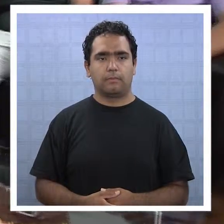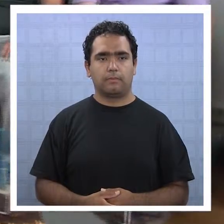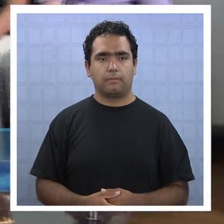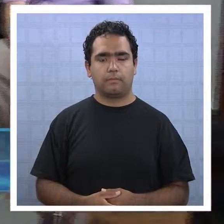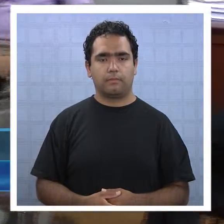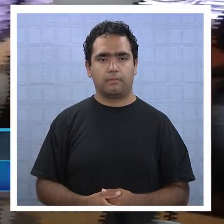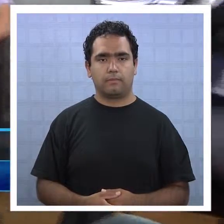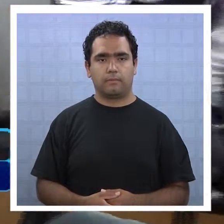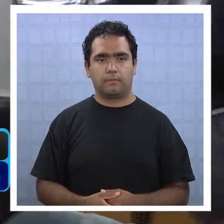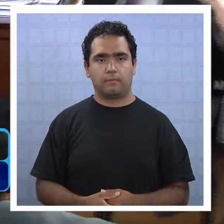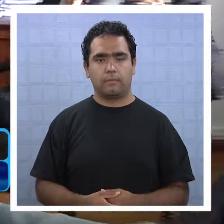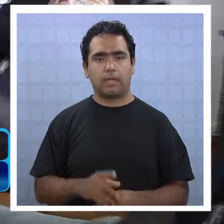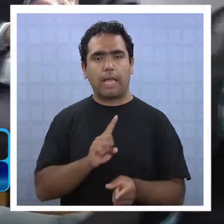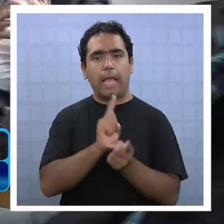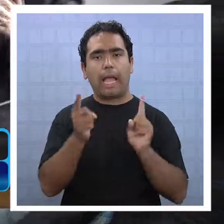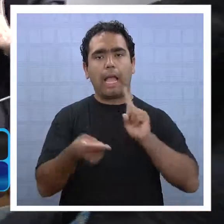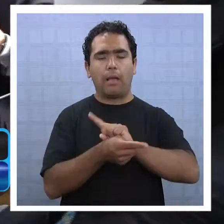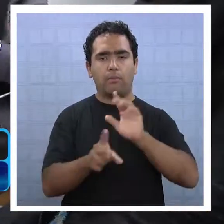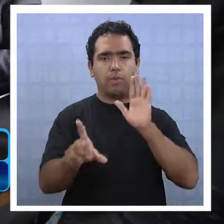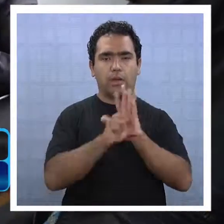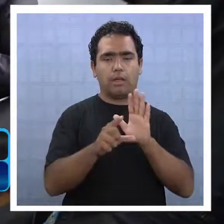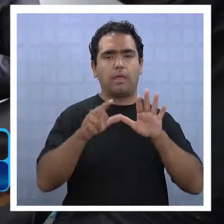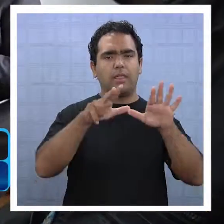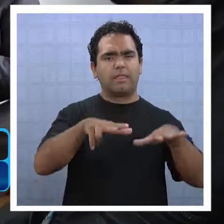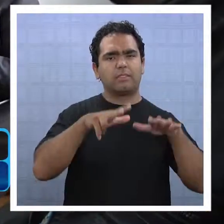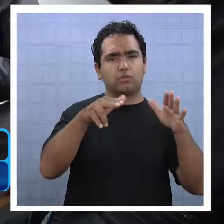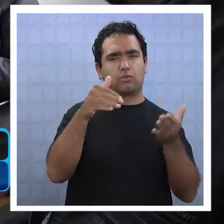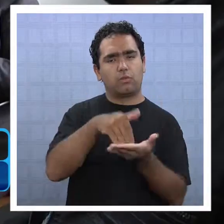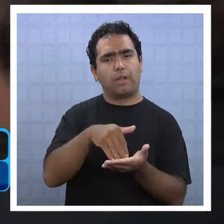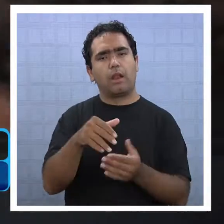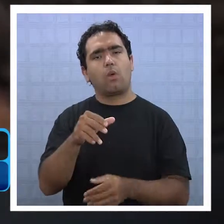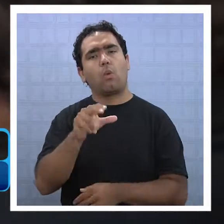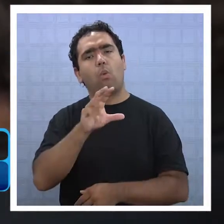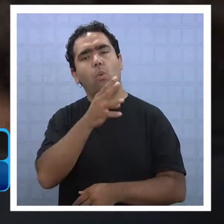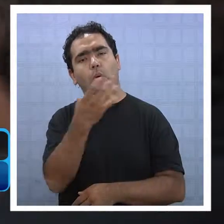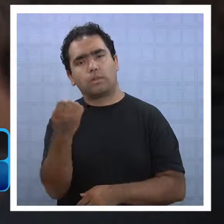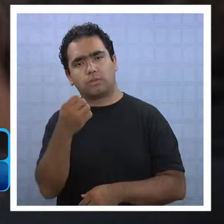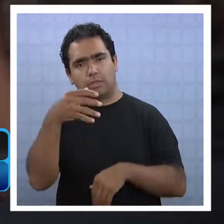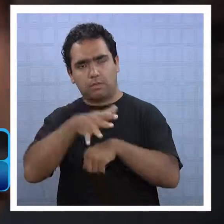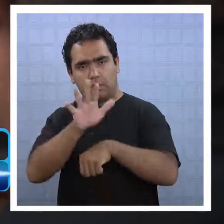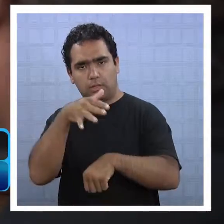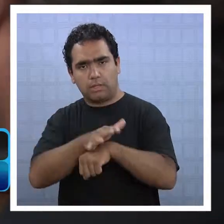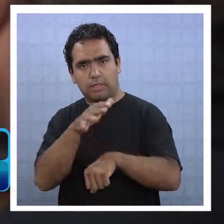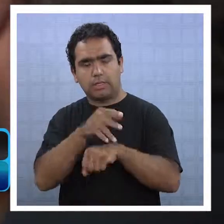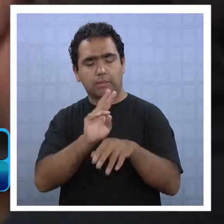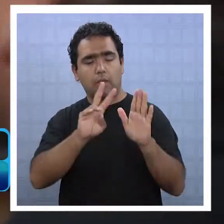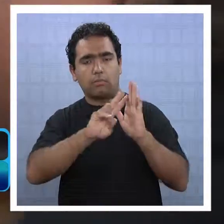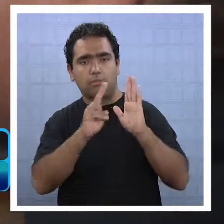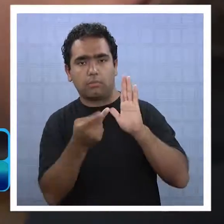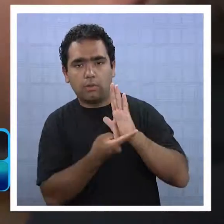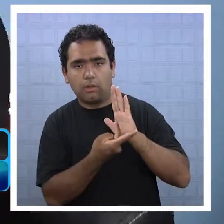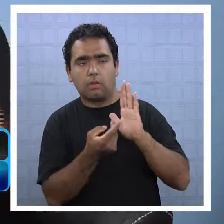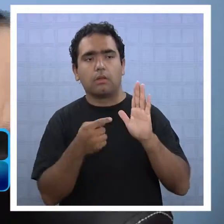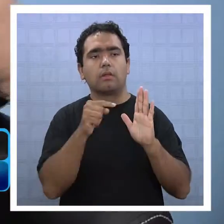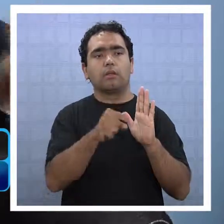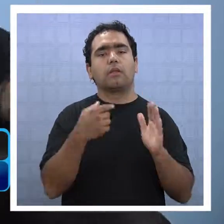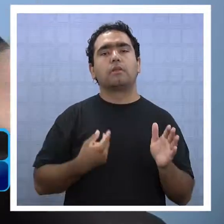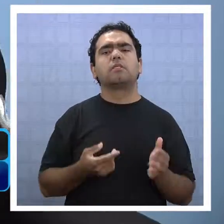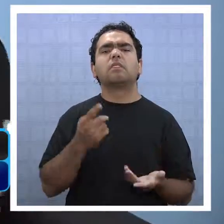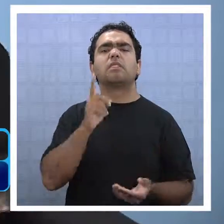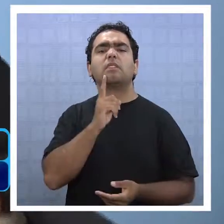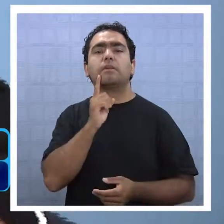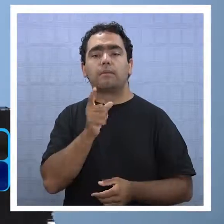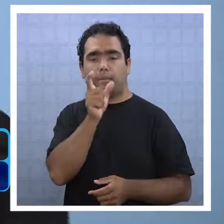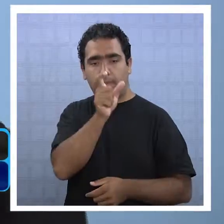Una modificación a la Ley 18.415, Orgánica Constitucional de Estado de Excepción, han propuesto los